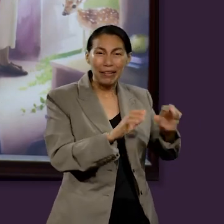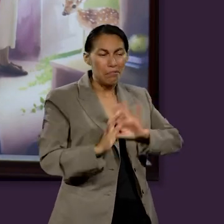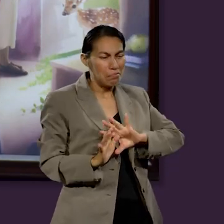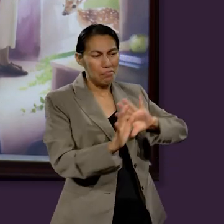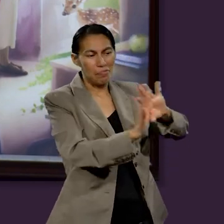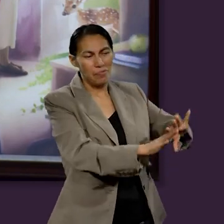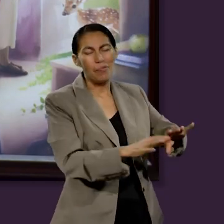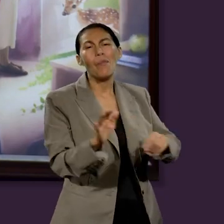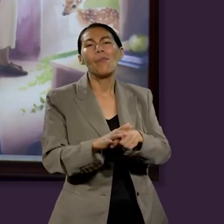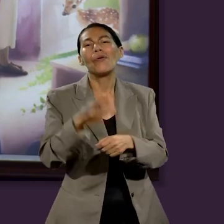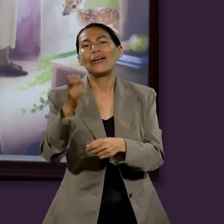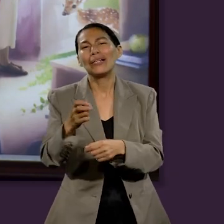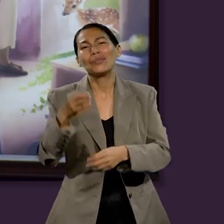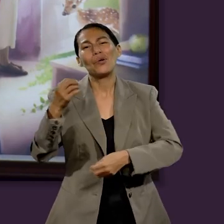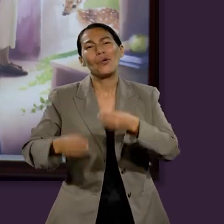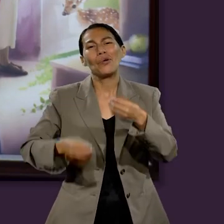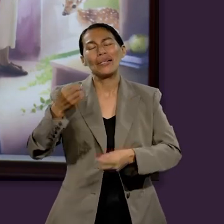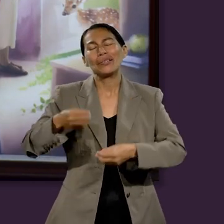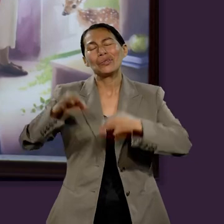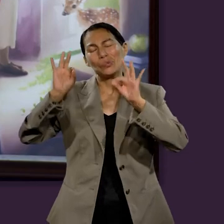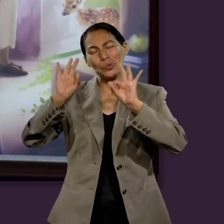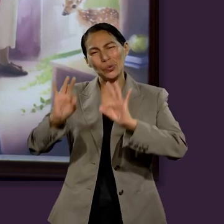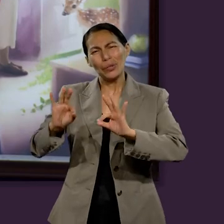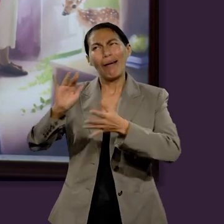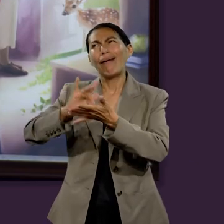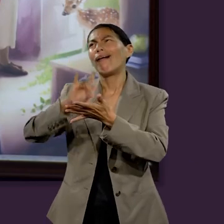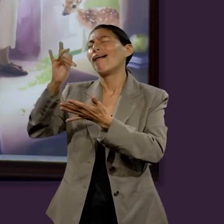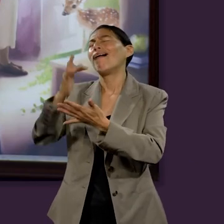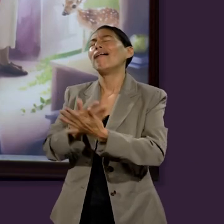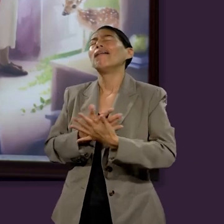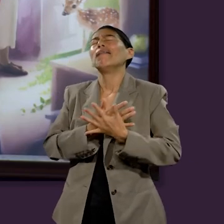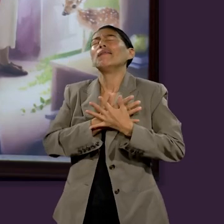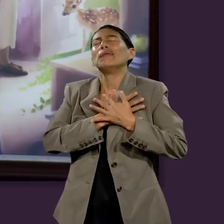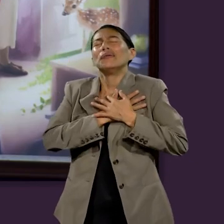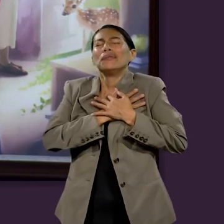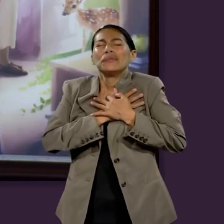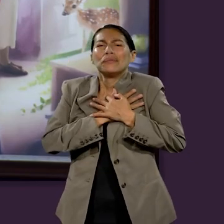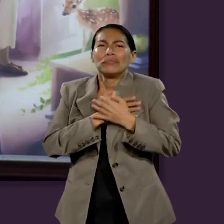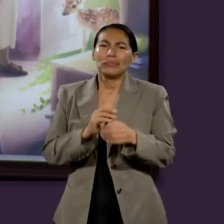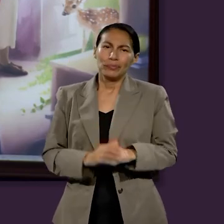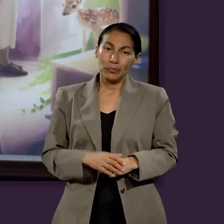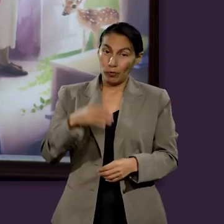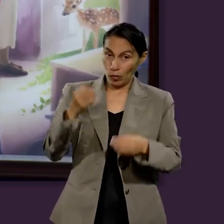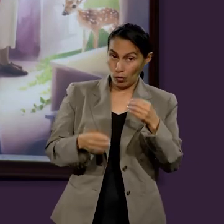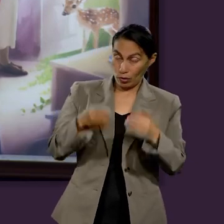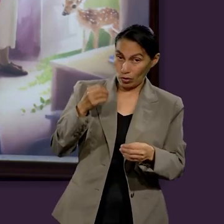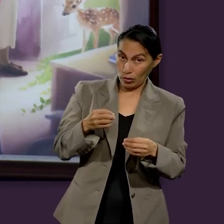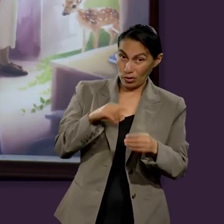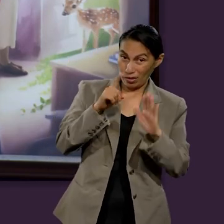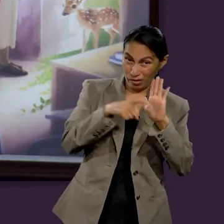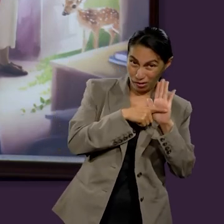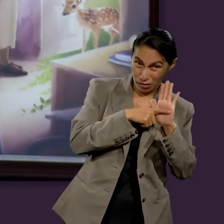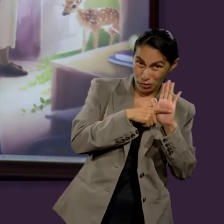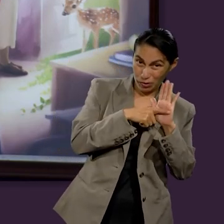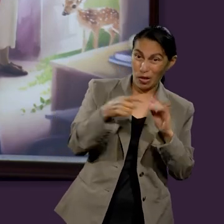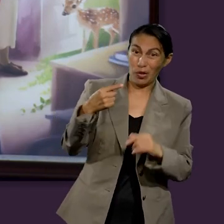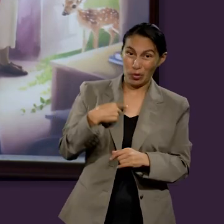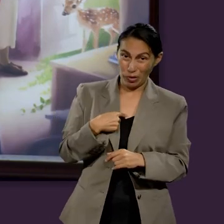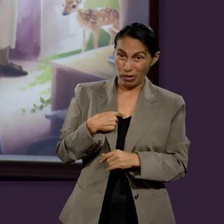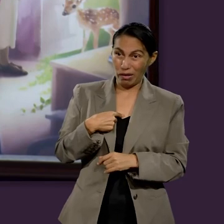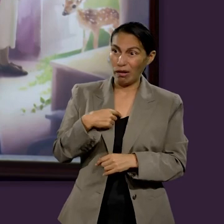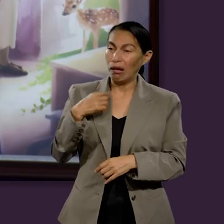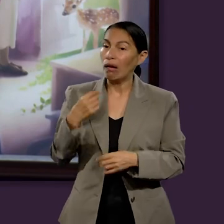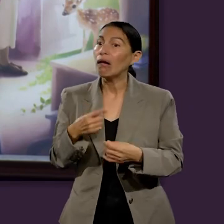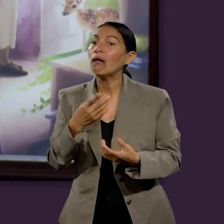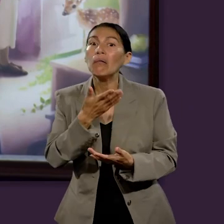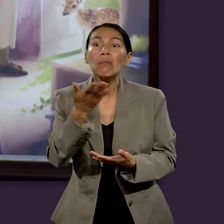Entonces, por eso es un juicio positivo. Es el juicio divino por amor. Mientras que los juicios negativos